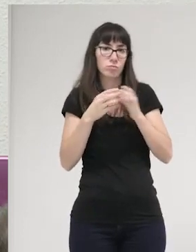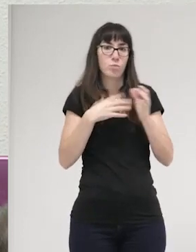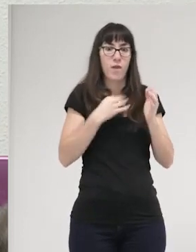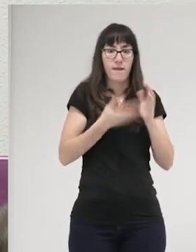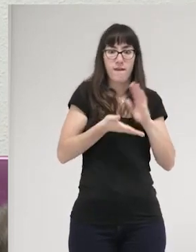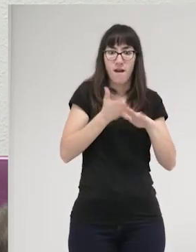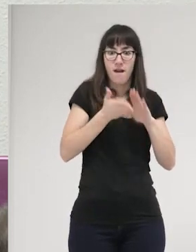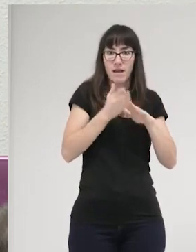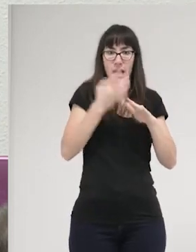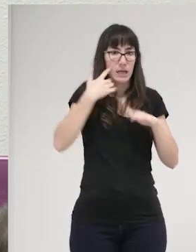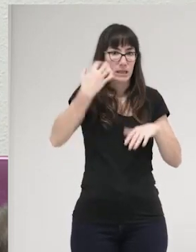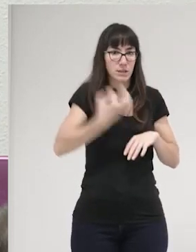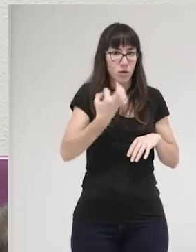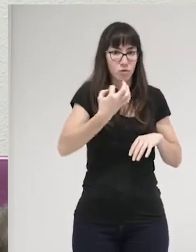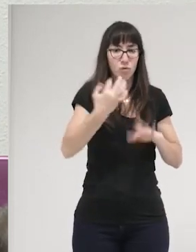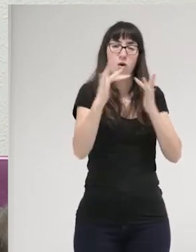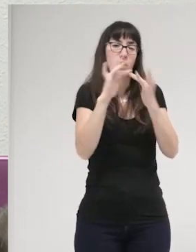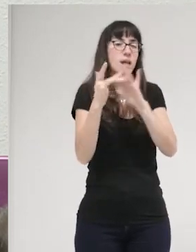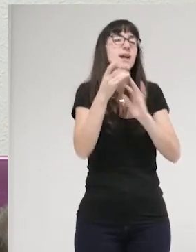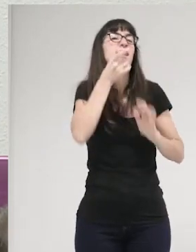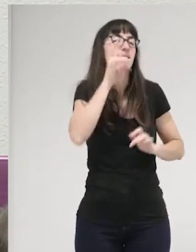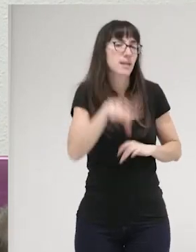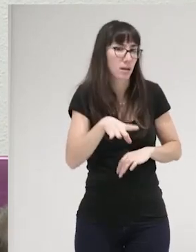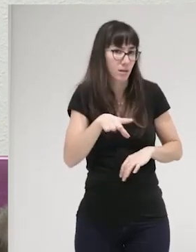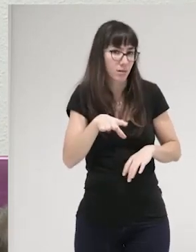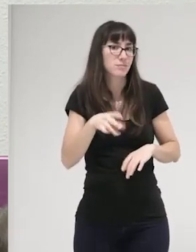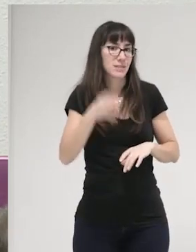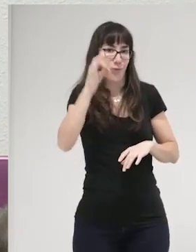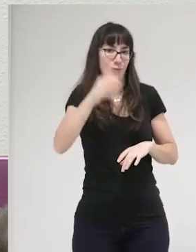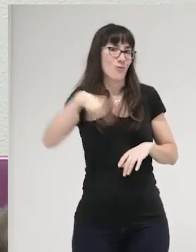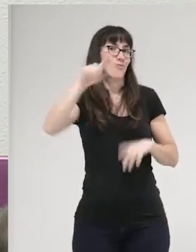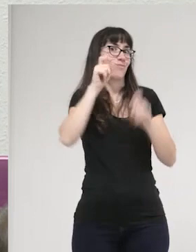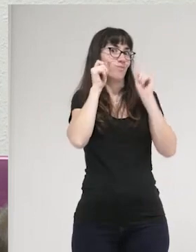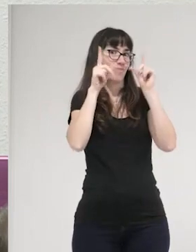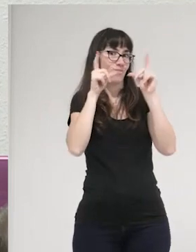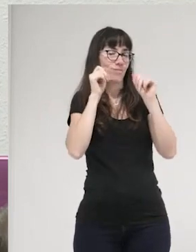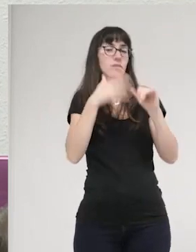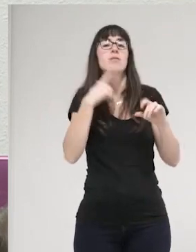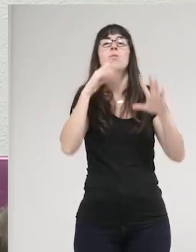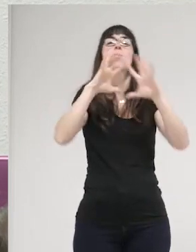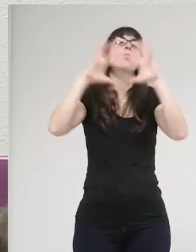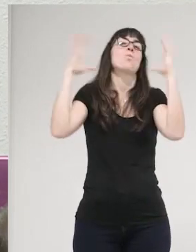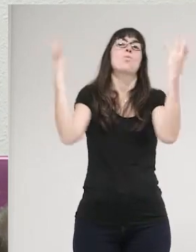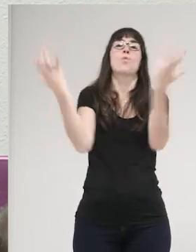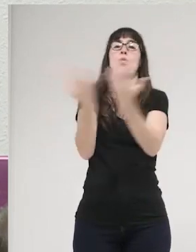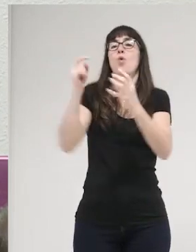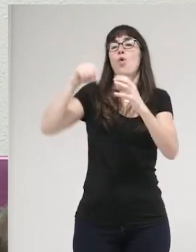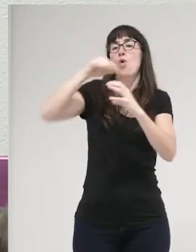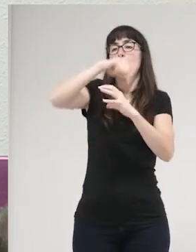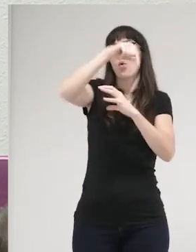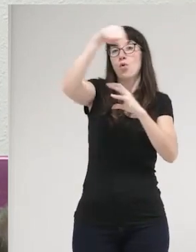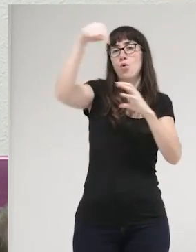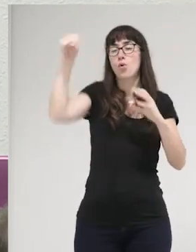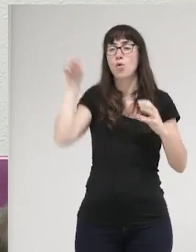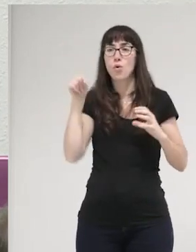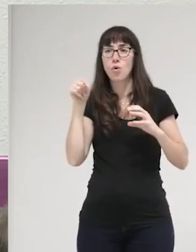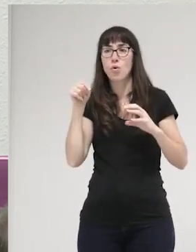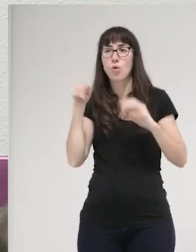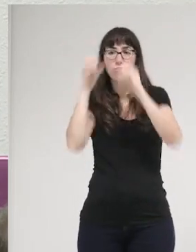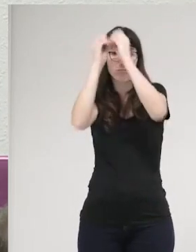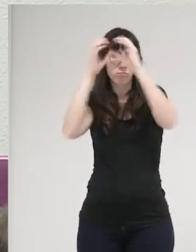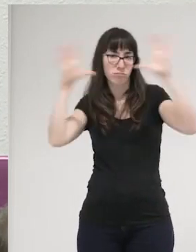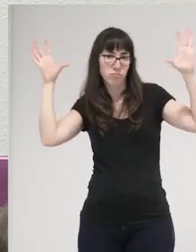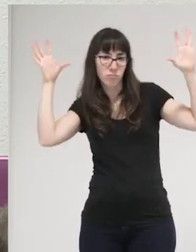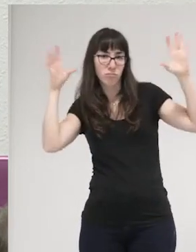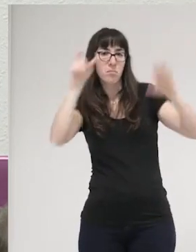riesgo como no en todas partes o no todo el mundo es igualmente puede ser igualmente considerado como una